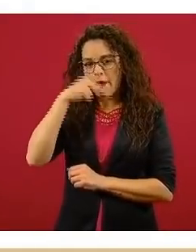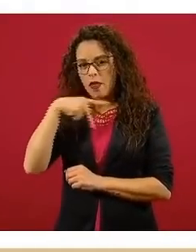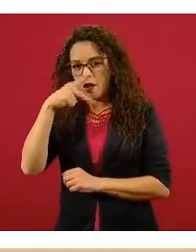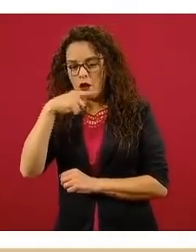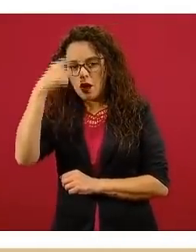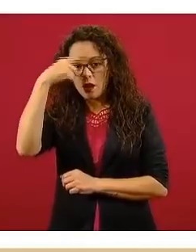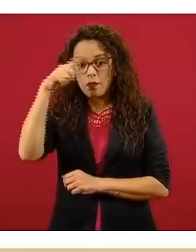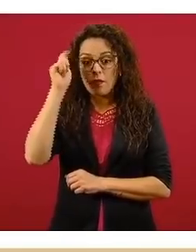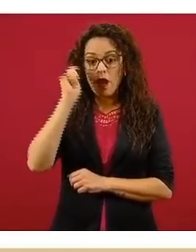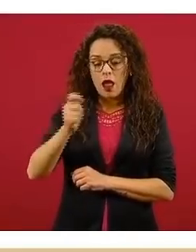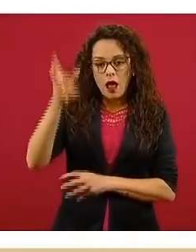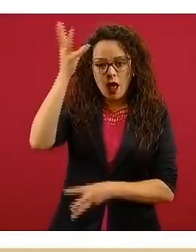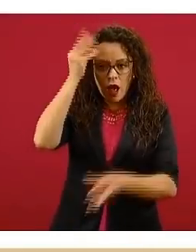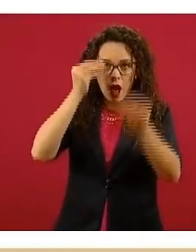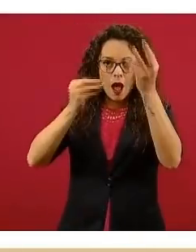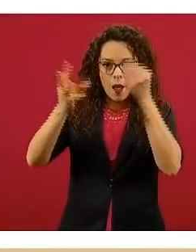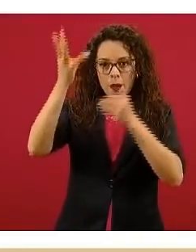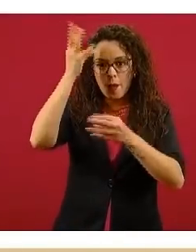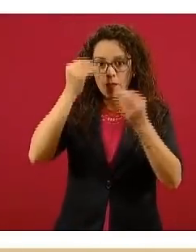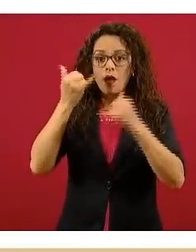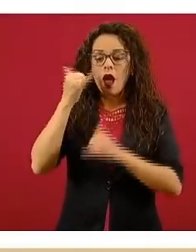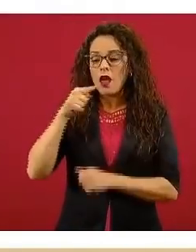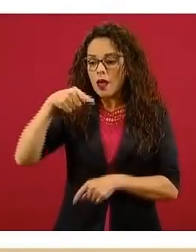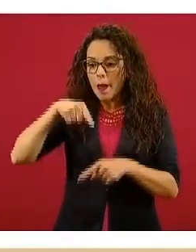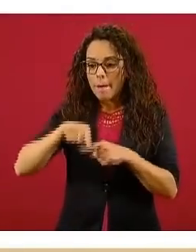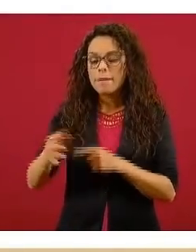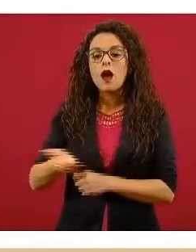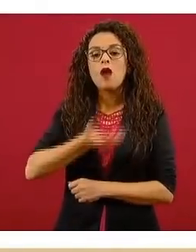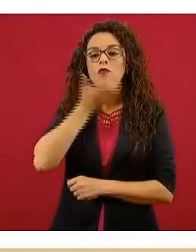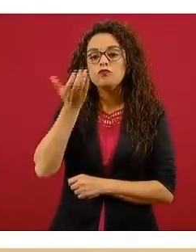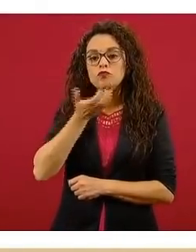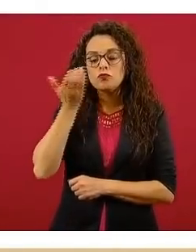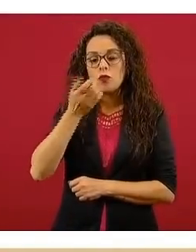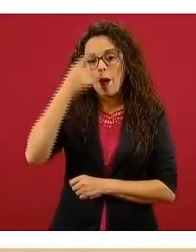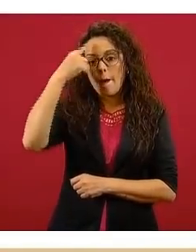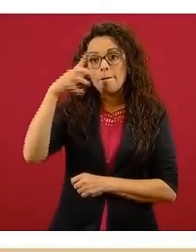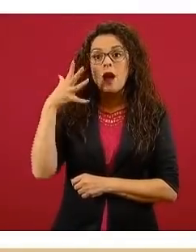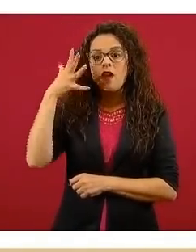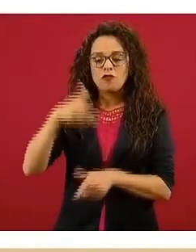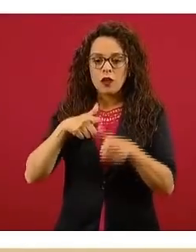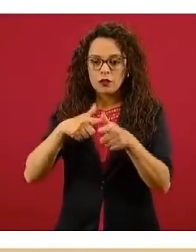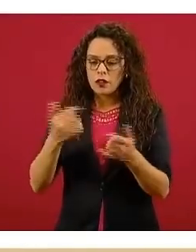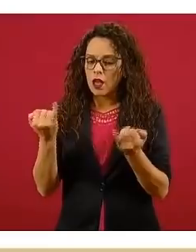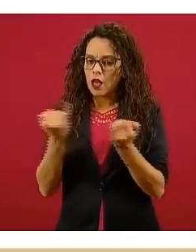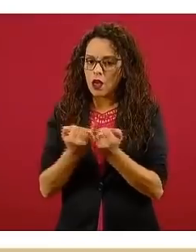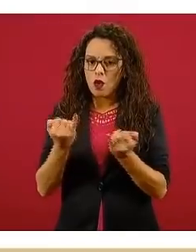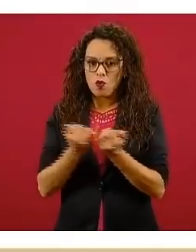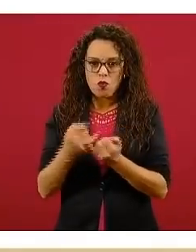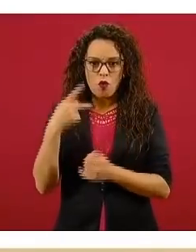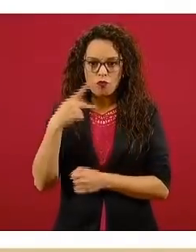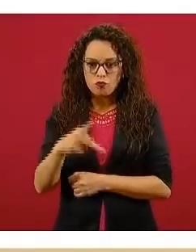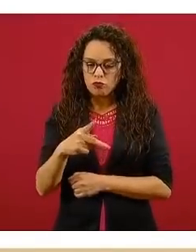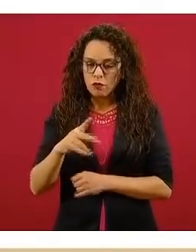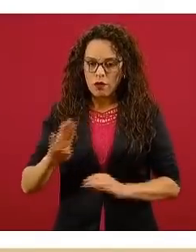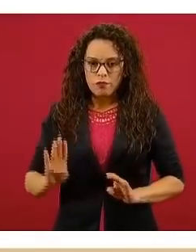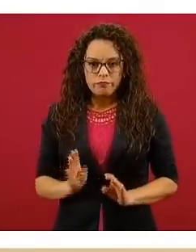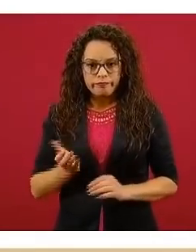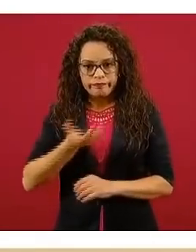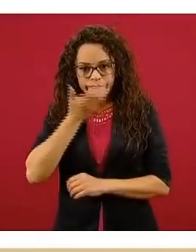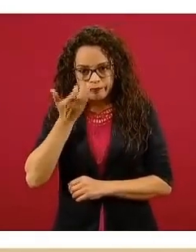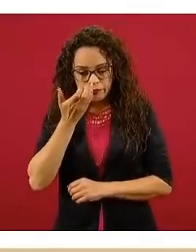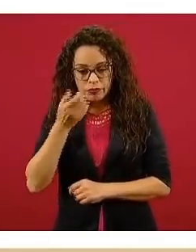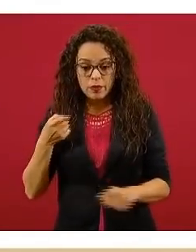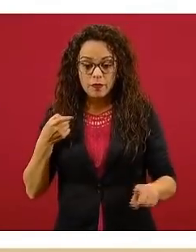y, nuevamente, la formación de hábitos. Este, el enfoque que tiene la asignatura, es un enfoque